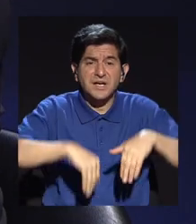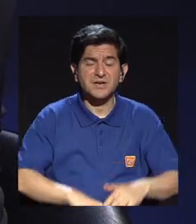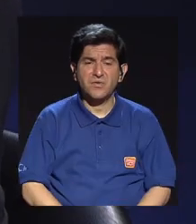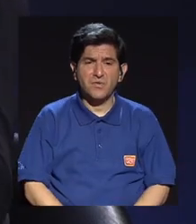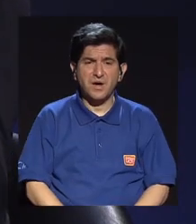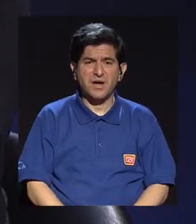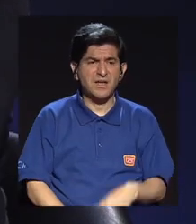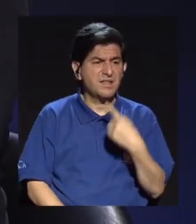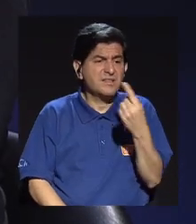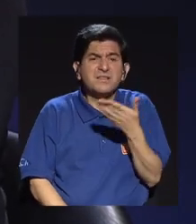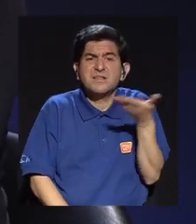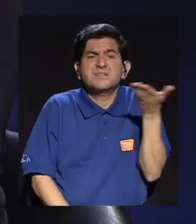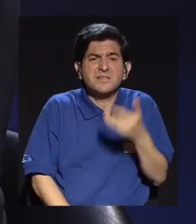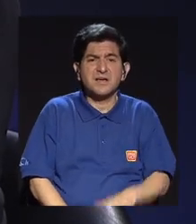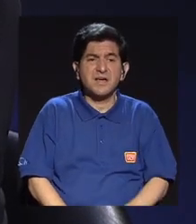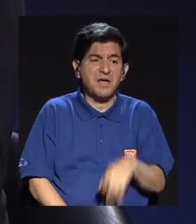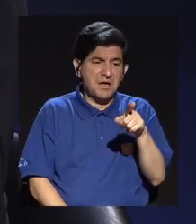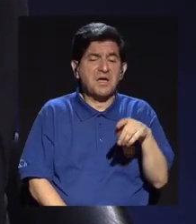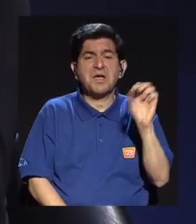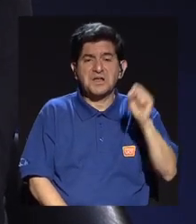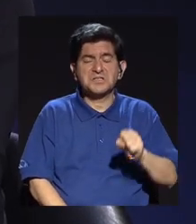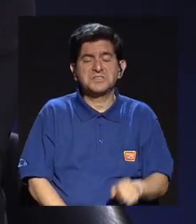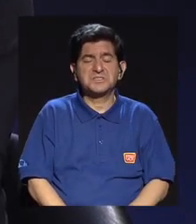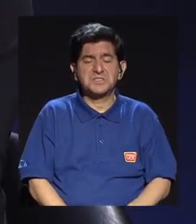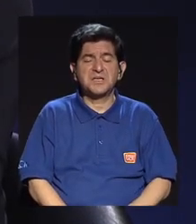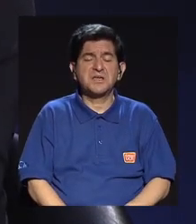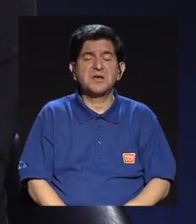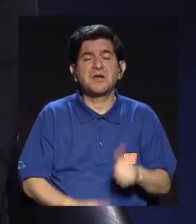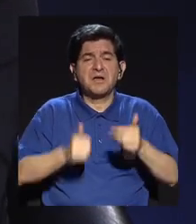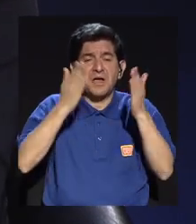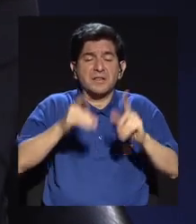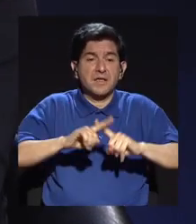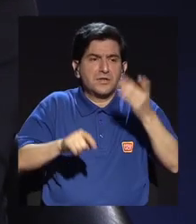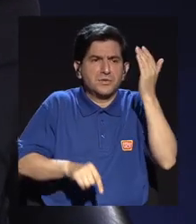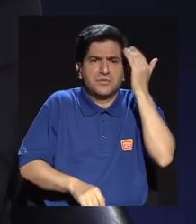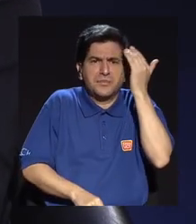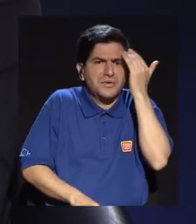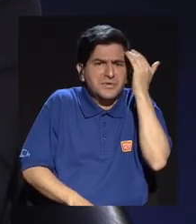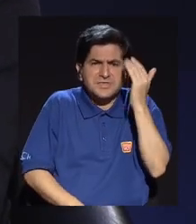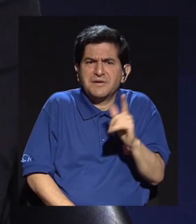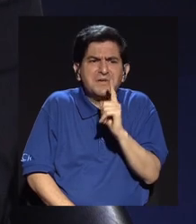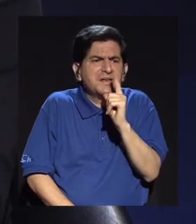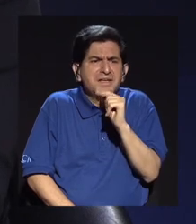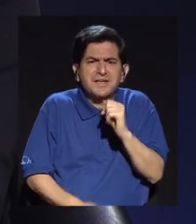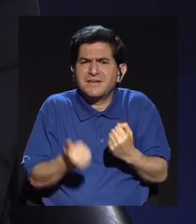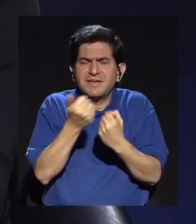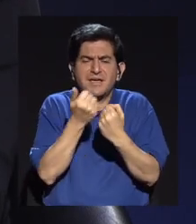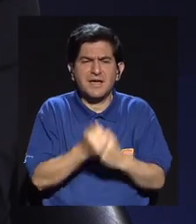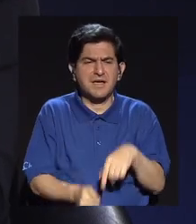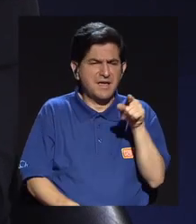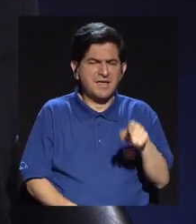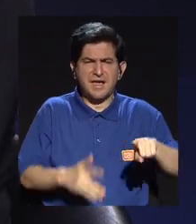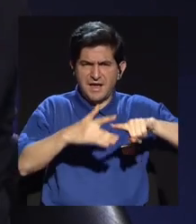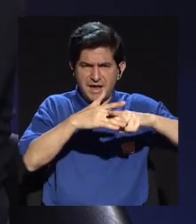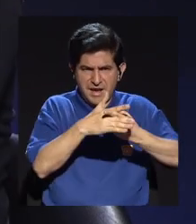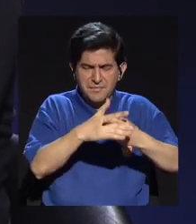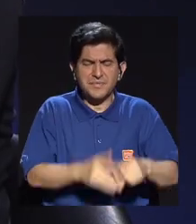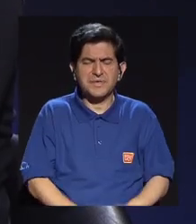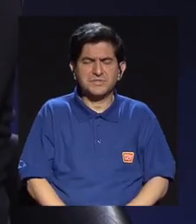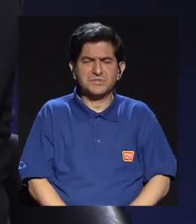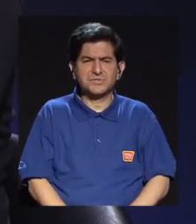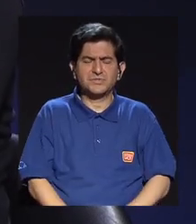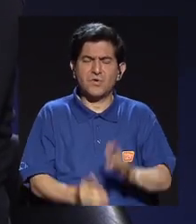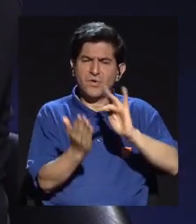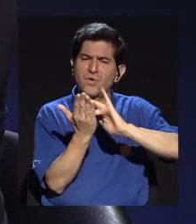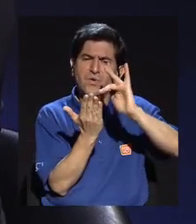exclusiva? Que se va a lanzar con alguien, pero no sabemos con quién. Y eso no le gustó. Incluso él comenzó a publicar, porque grabó con su teléfono celular, parte de la